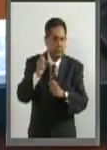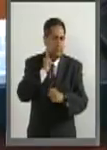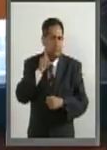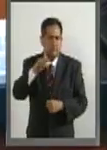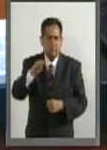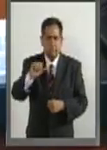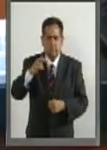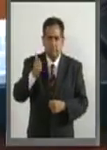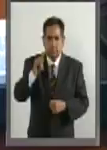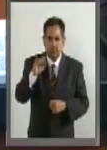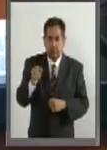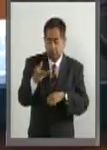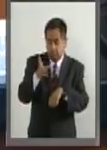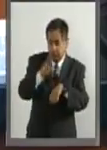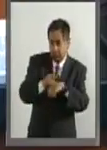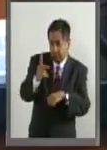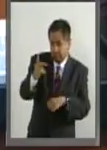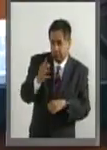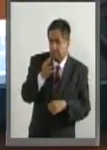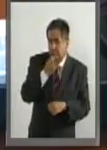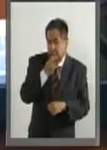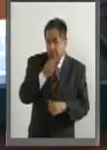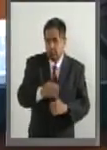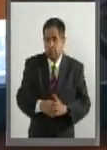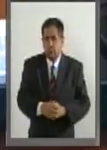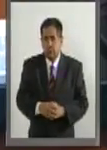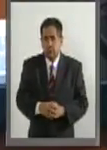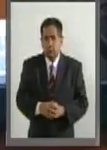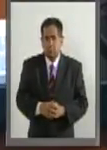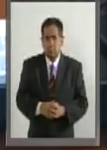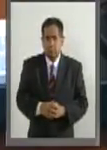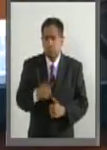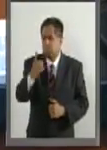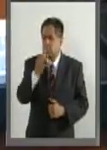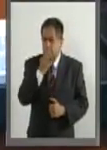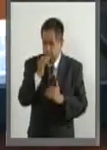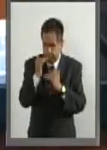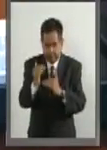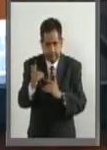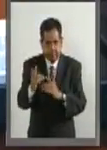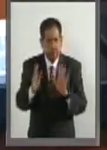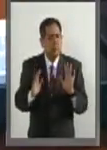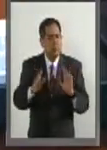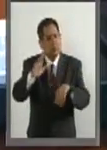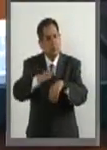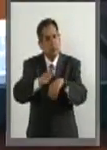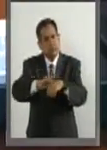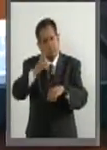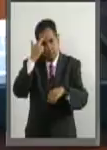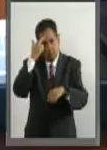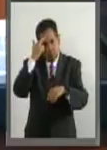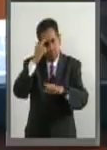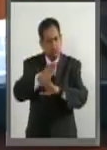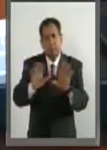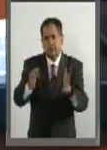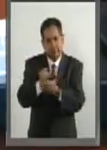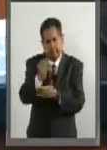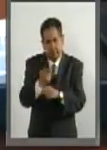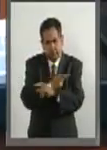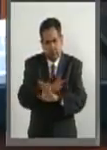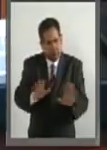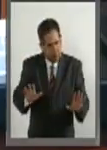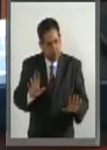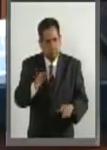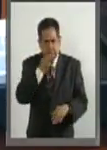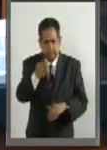Margarita. ¿Podría tomar la palabra un minuto? Sí, por un minuto adelante. Les recuerdo que está votado, pero sí, por favor. señor, sí, señor.